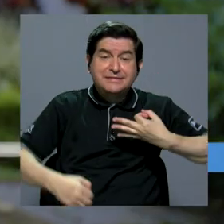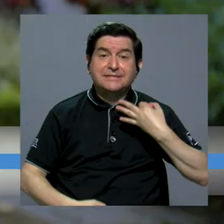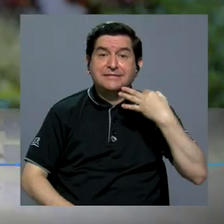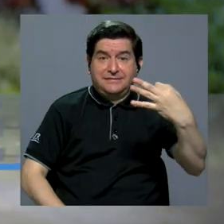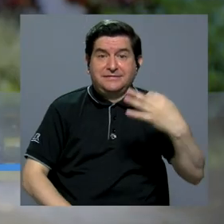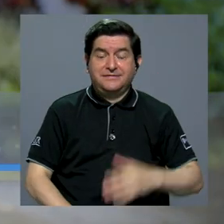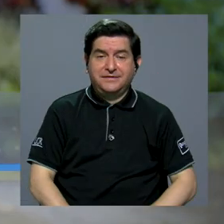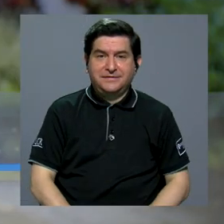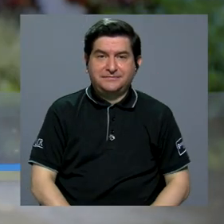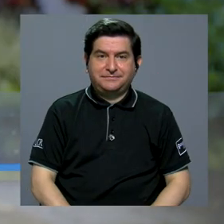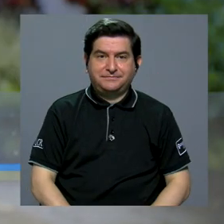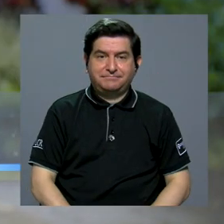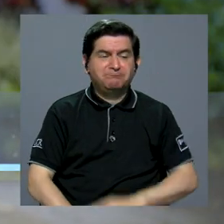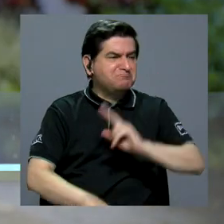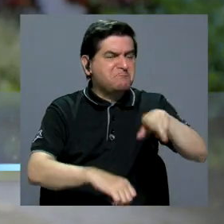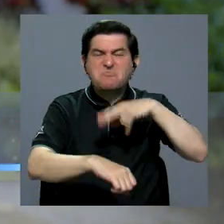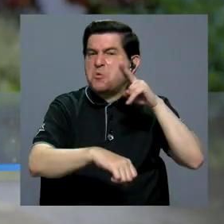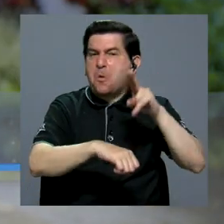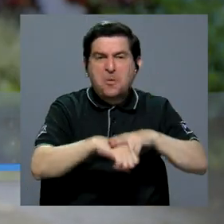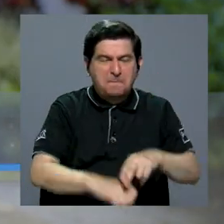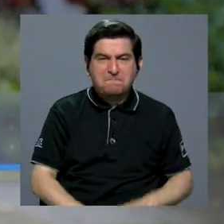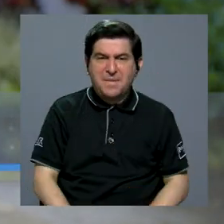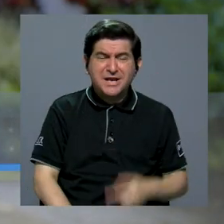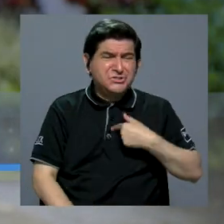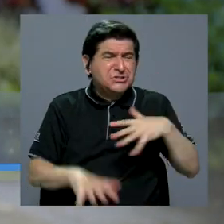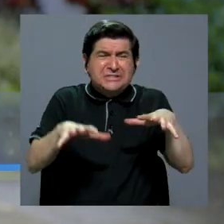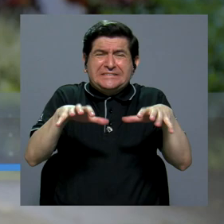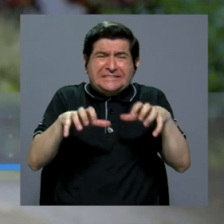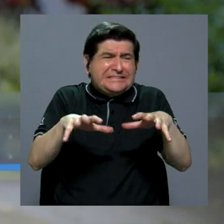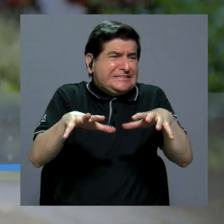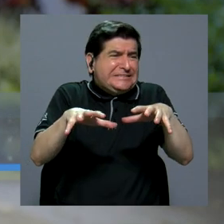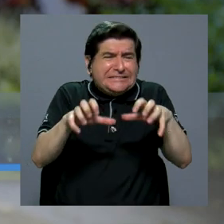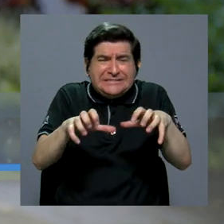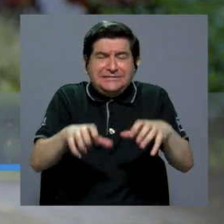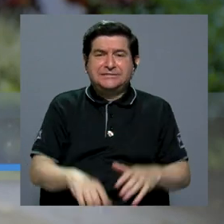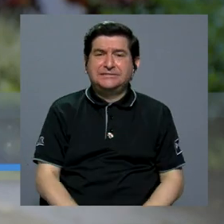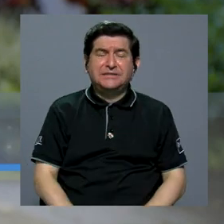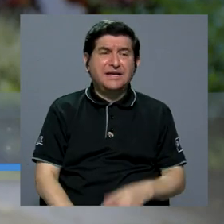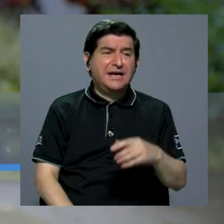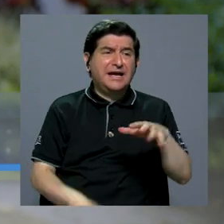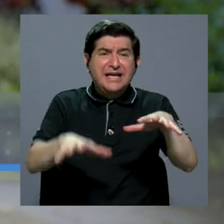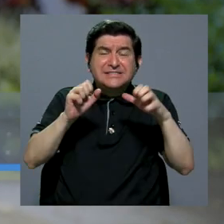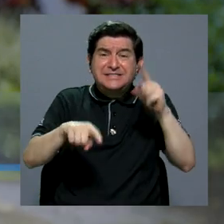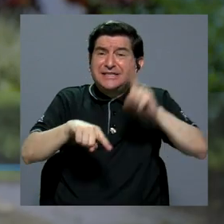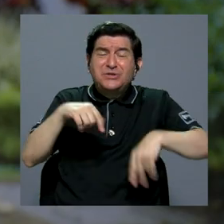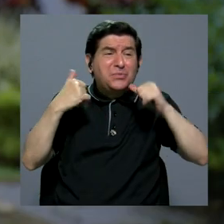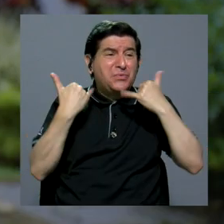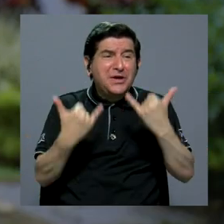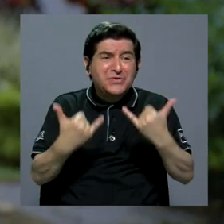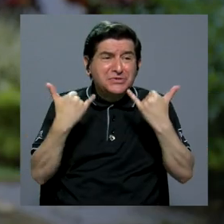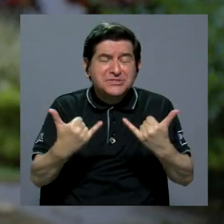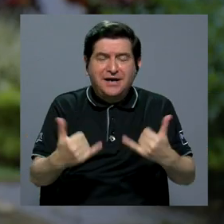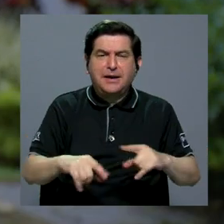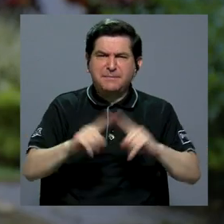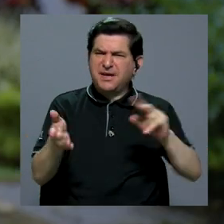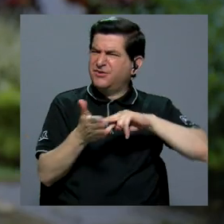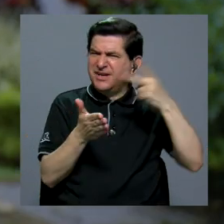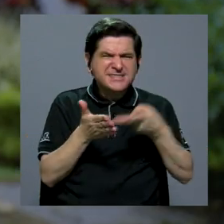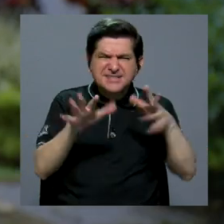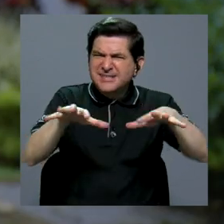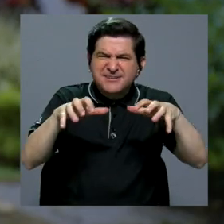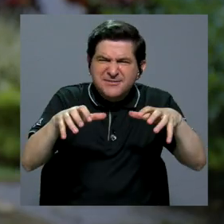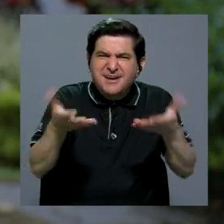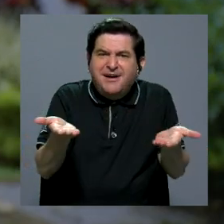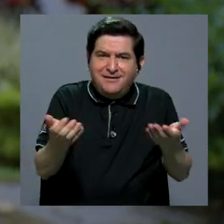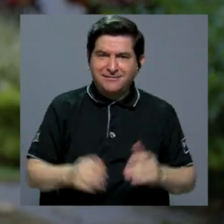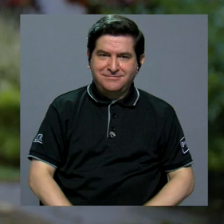vida cotidiana. Entonces, es normal que digamos que estoy muy estresado, estoy muy estresada. Uy, es que el estrés, ya no puedo más con el estrés. Pero, ¿qué significa